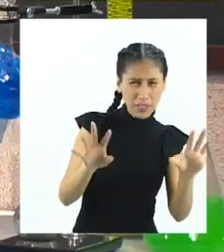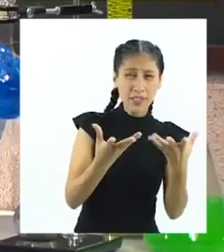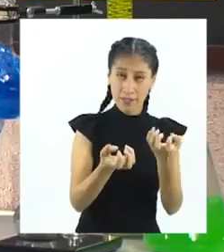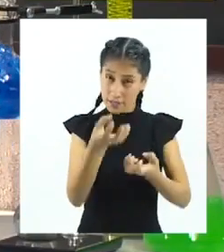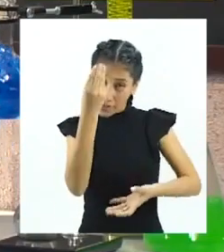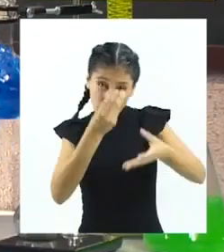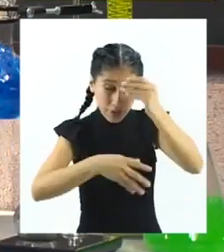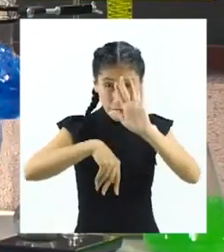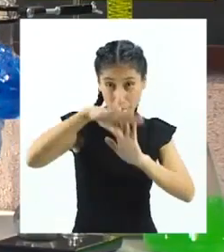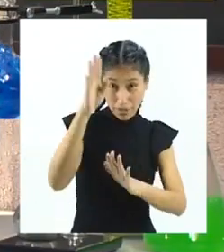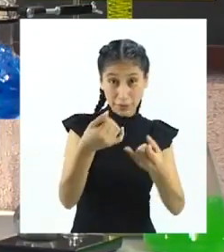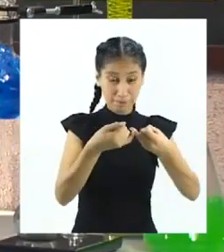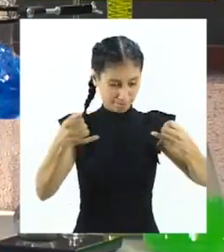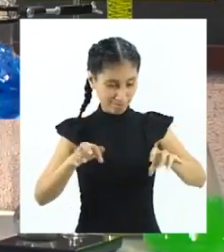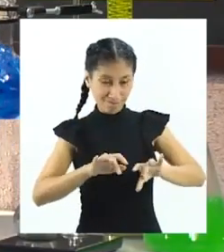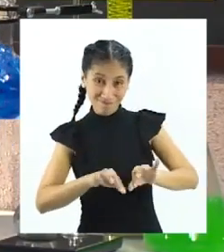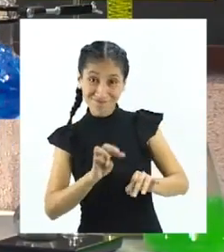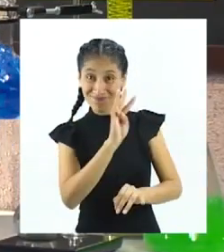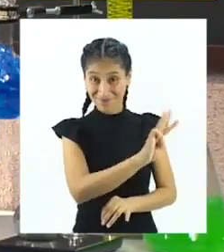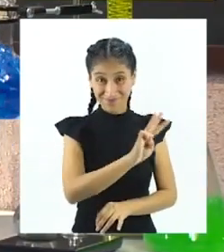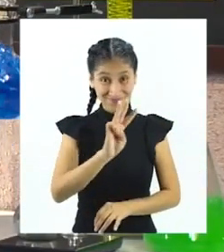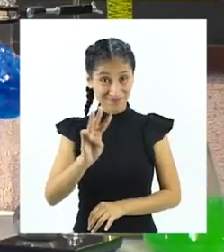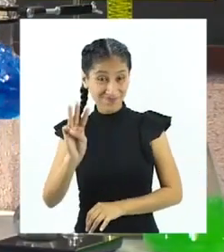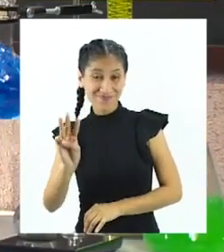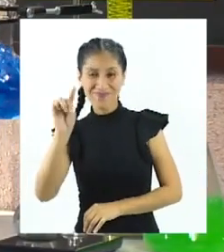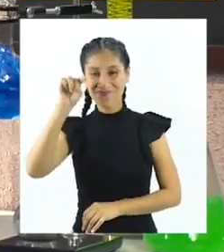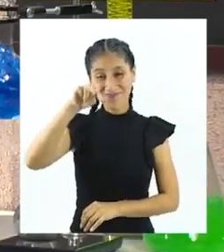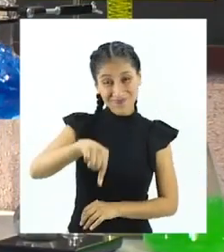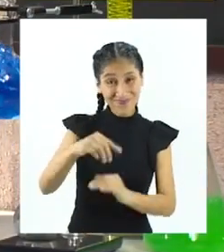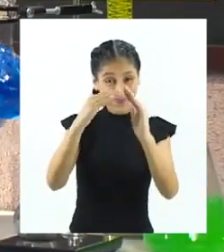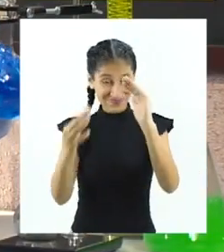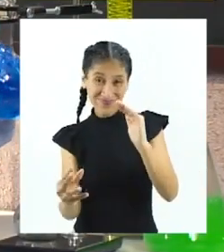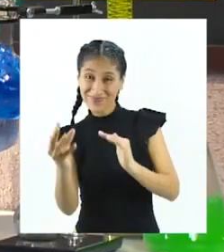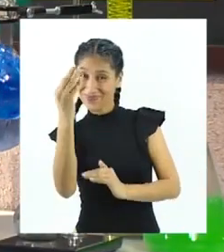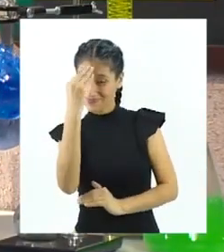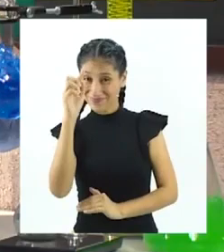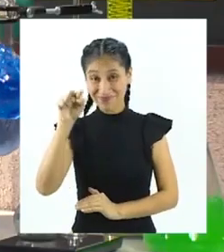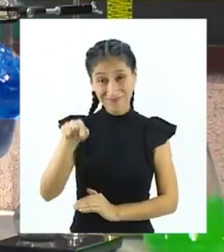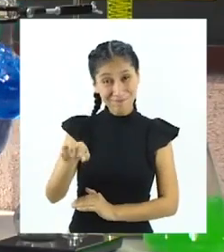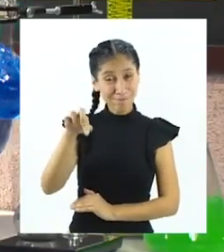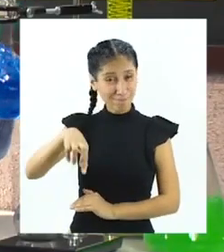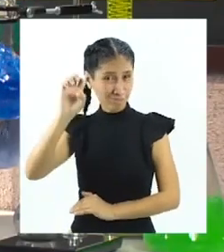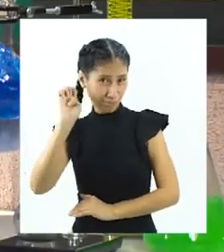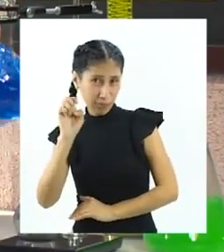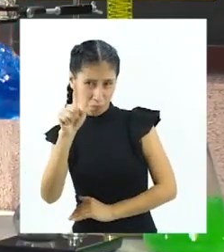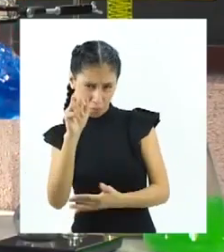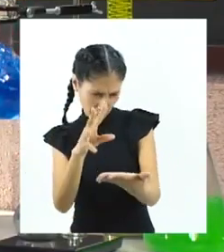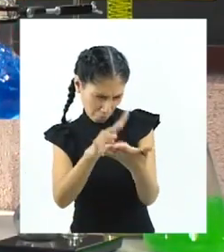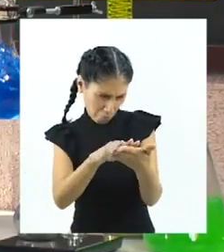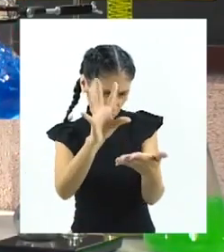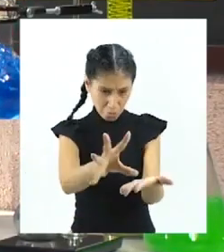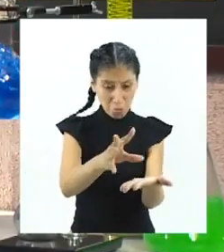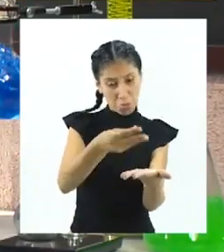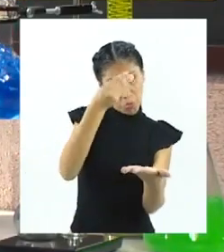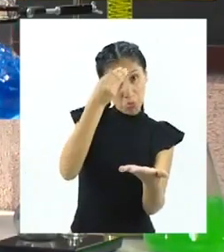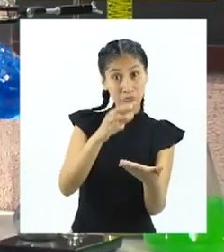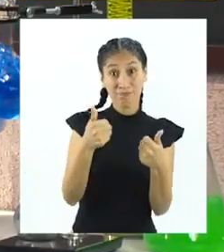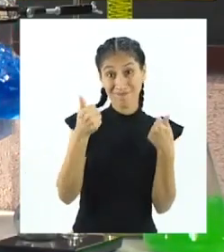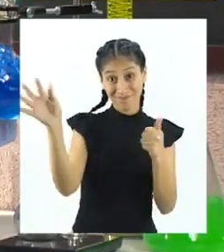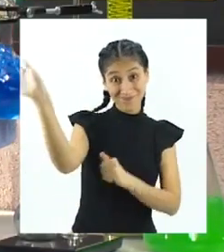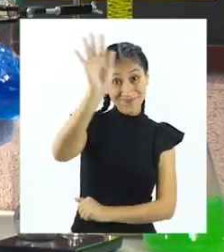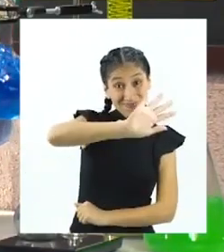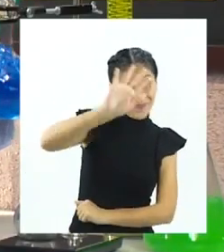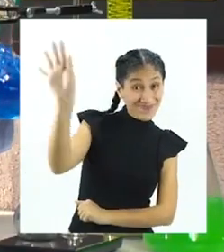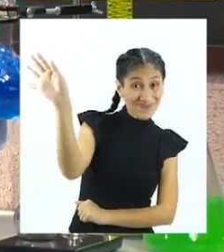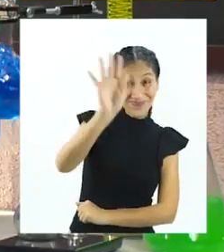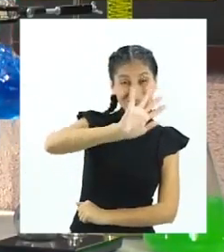situaciones o ejemplos, ingresa a la página web que aparece en pantalla. Ahí puedes descargar lo que necesites. ¡Nos vemos